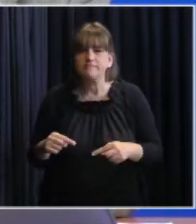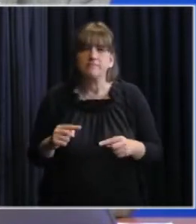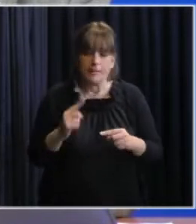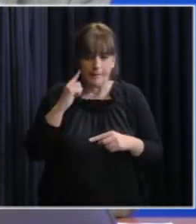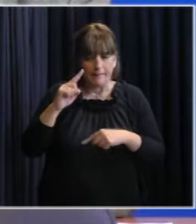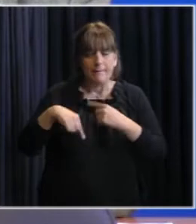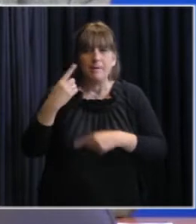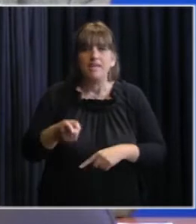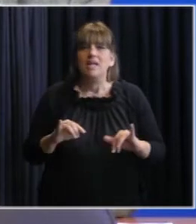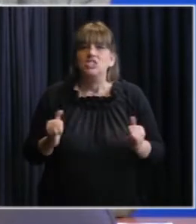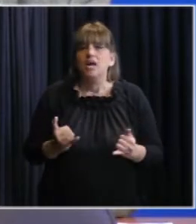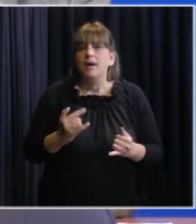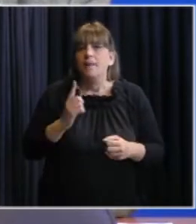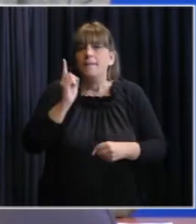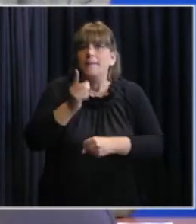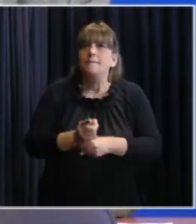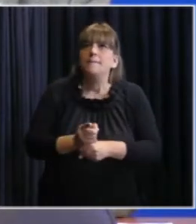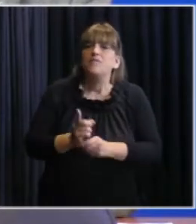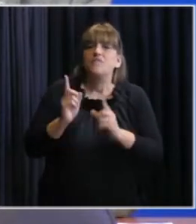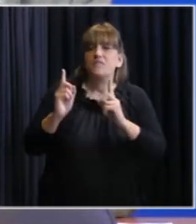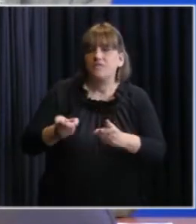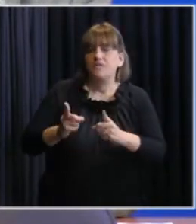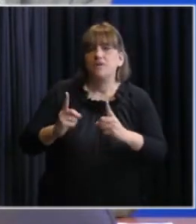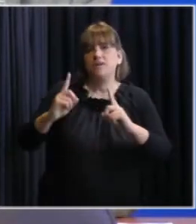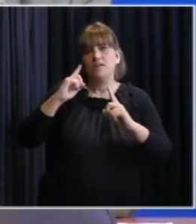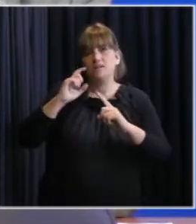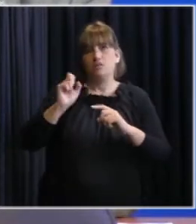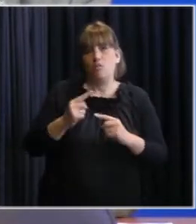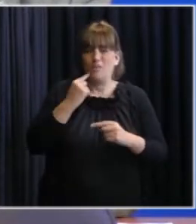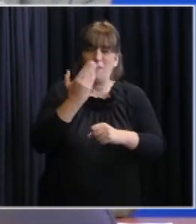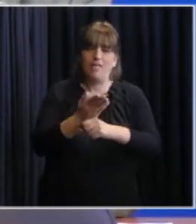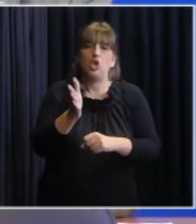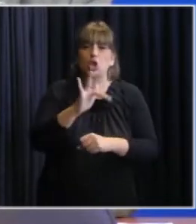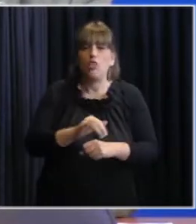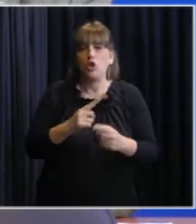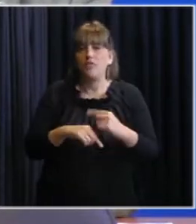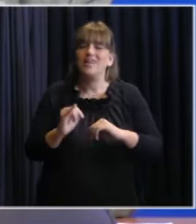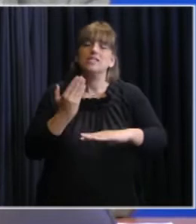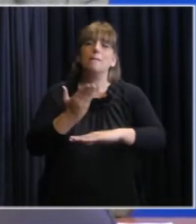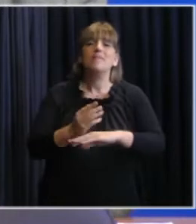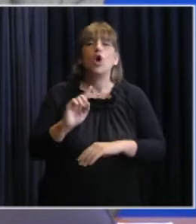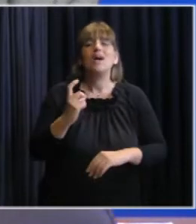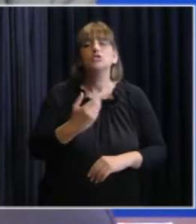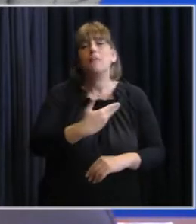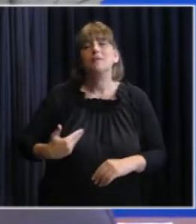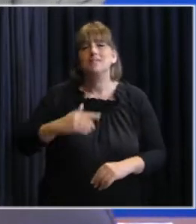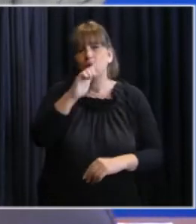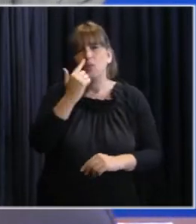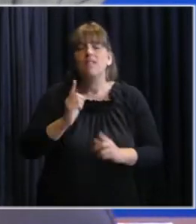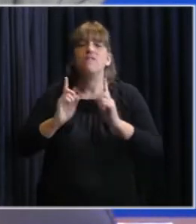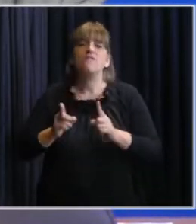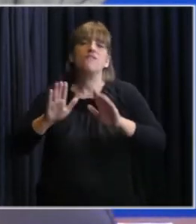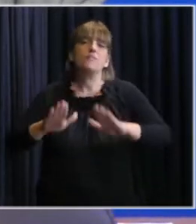partir de mañana se va a disponer que permanezcan como estamos pidiendo habitualmente como lo pidió el presidente ayer que se queden en